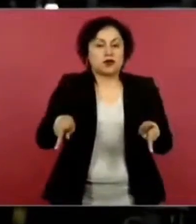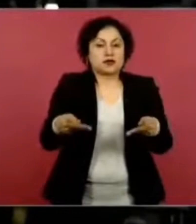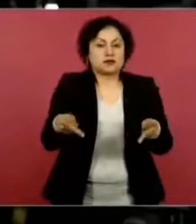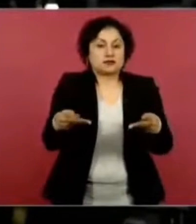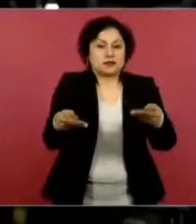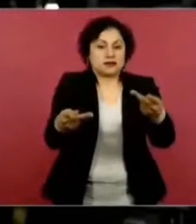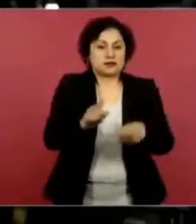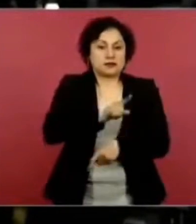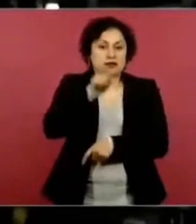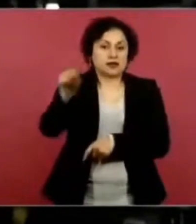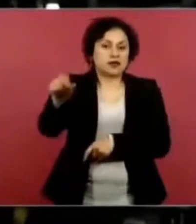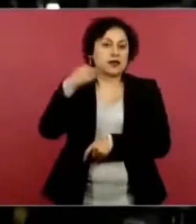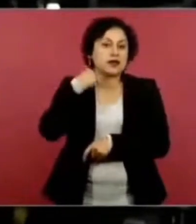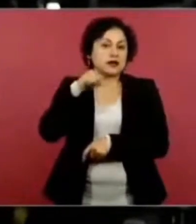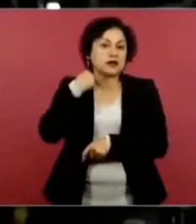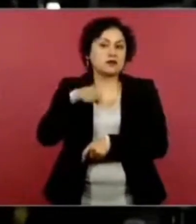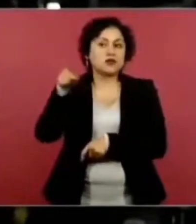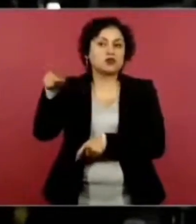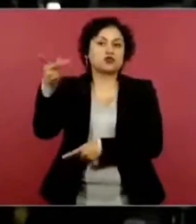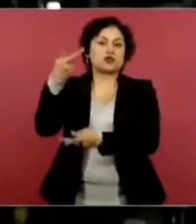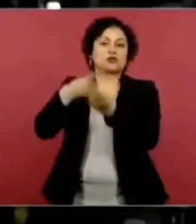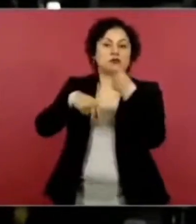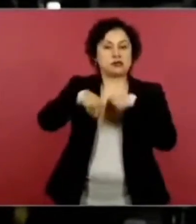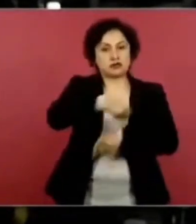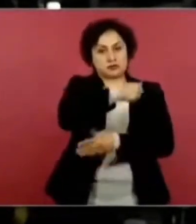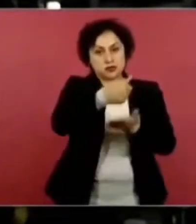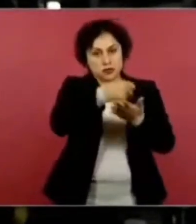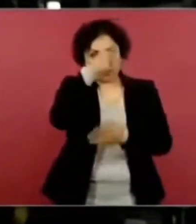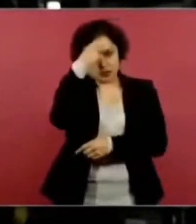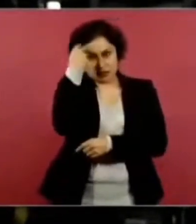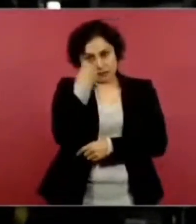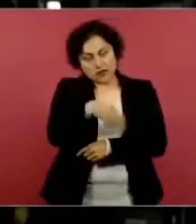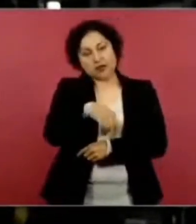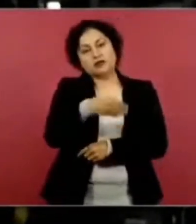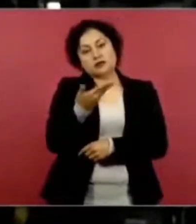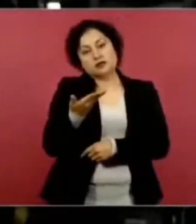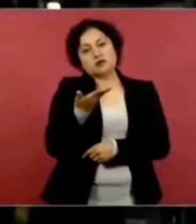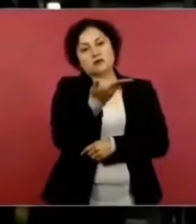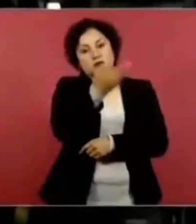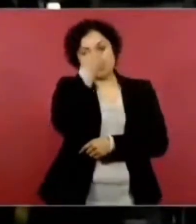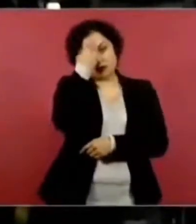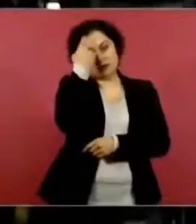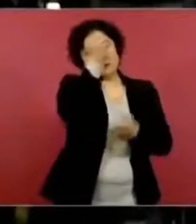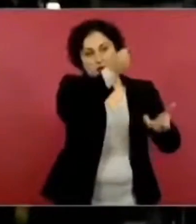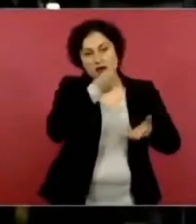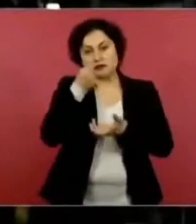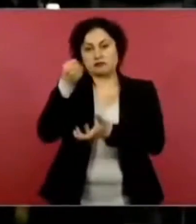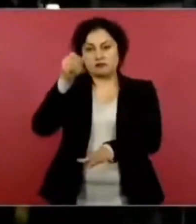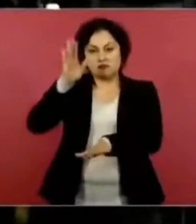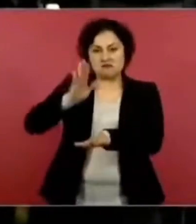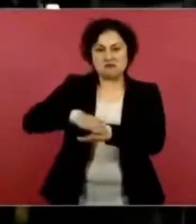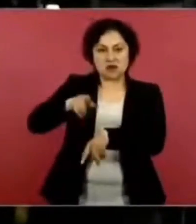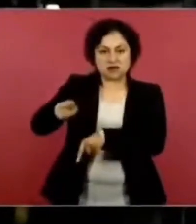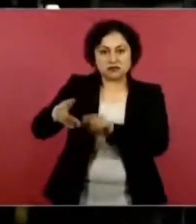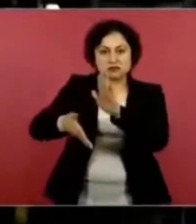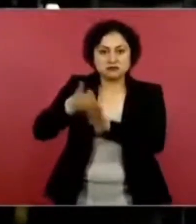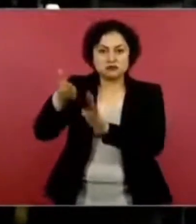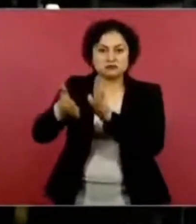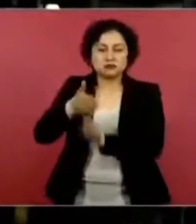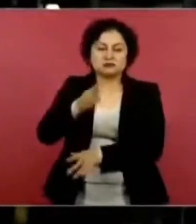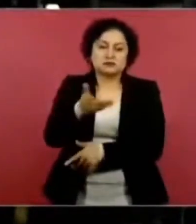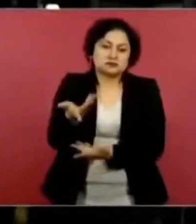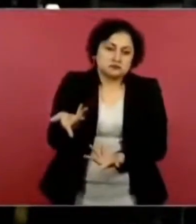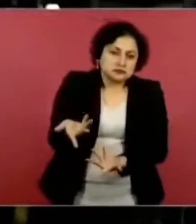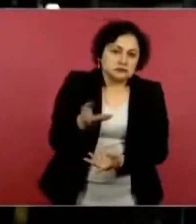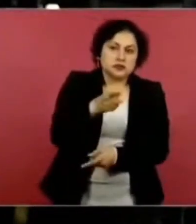Acapulco para llegar a la Ciudad de México, precisamente para pedir que haya más recursos para esta reconstrucción. A lo mejor no nada más para los grandes hoteles, también ya